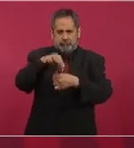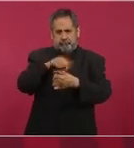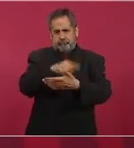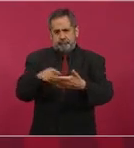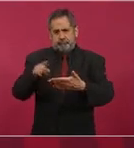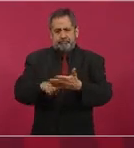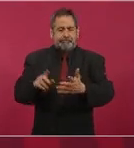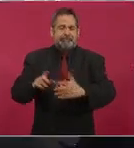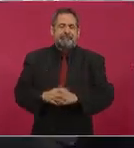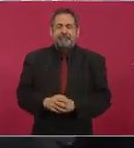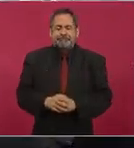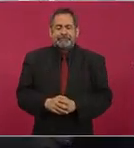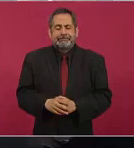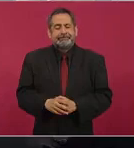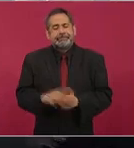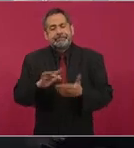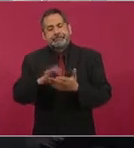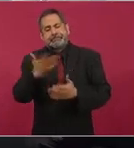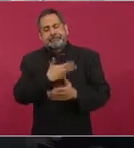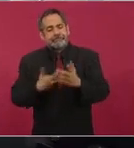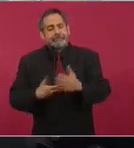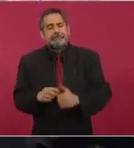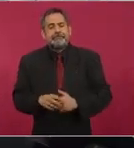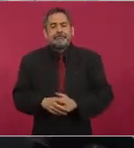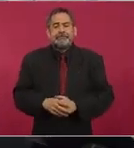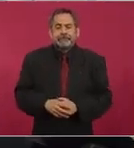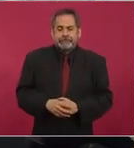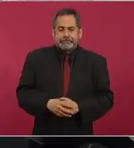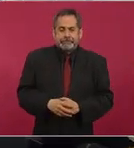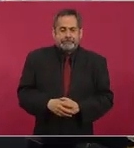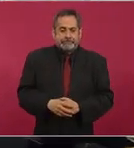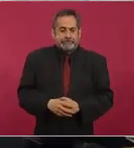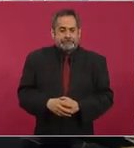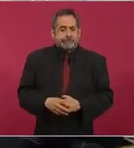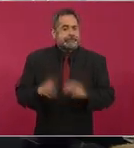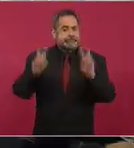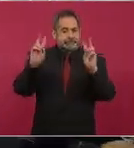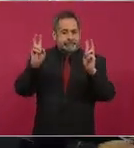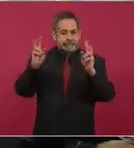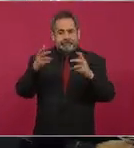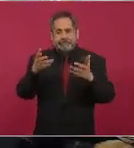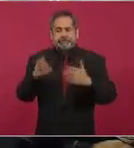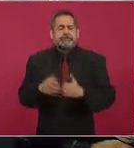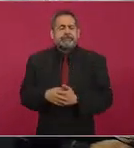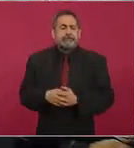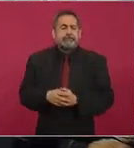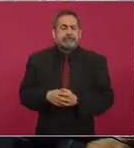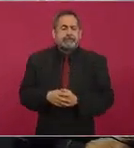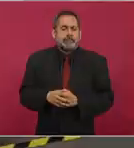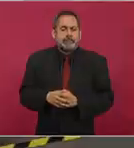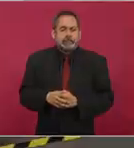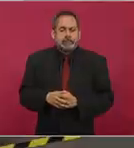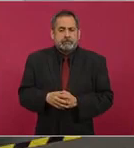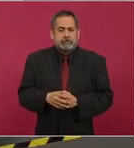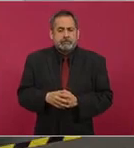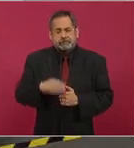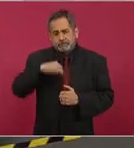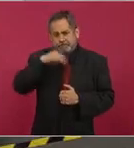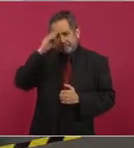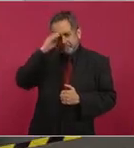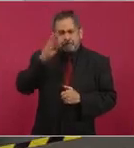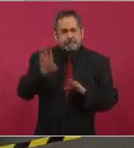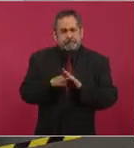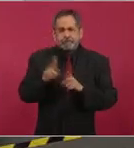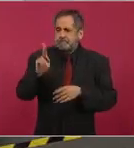Gracias, presidente. Y con respecto al tema, ¿cómo se está planeando